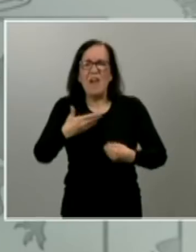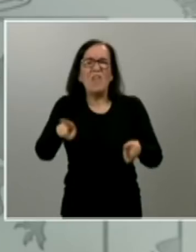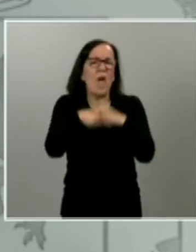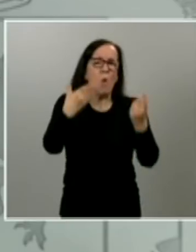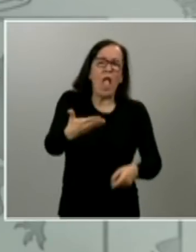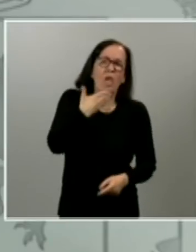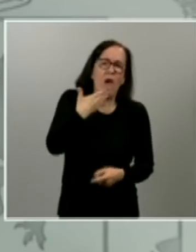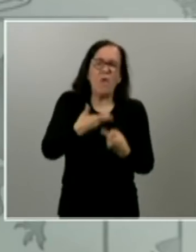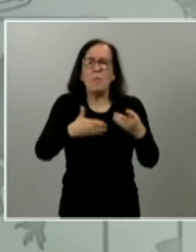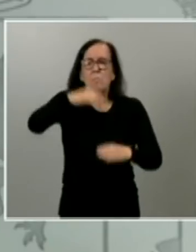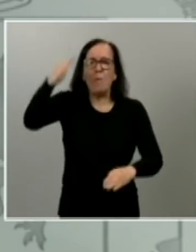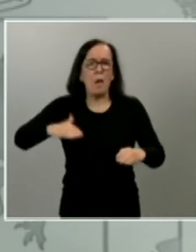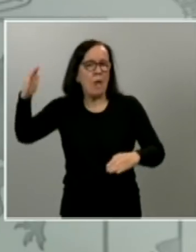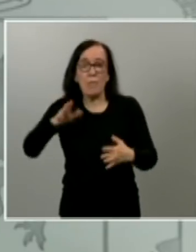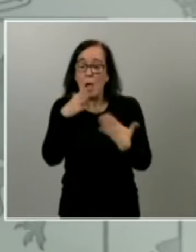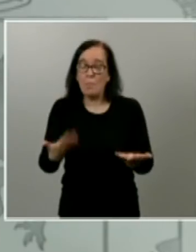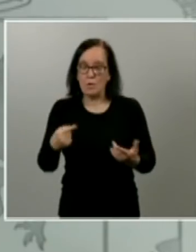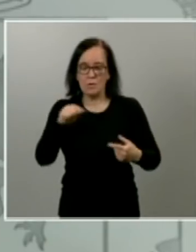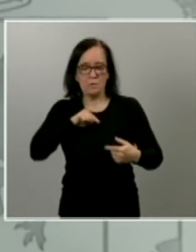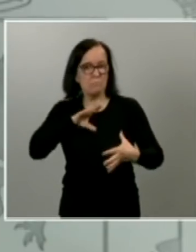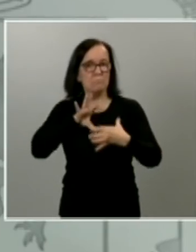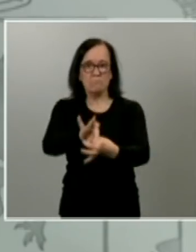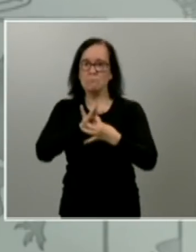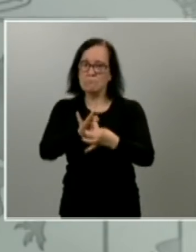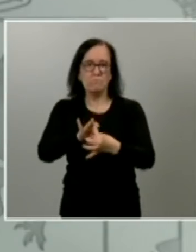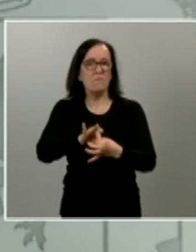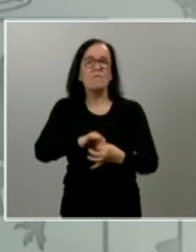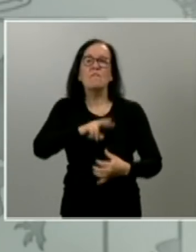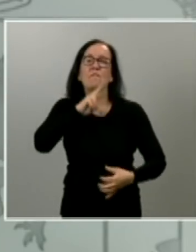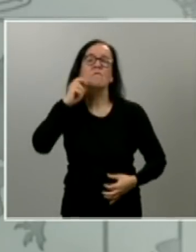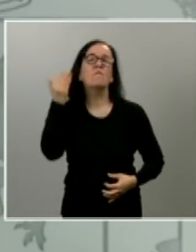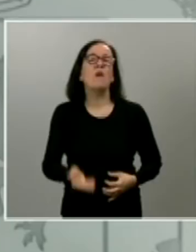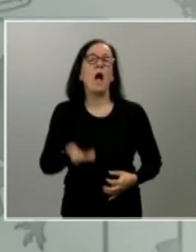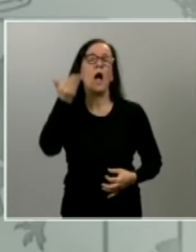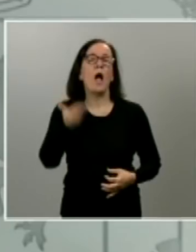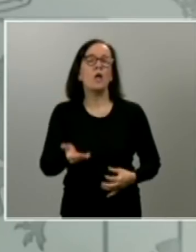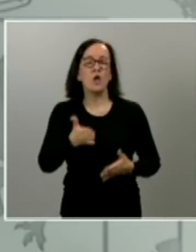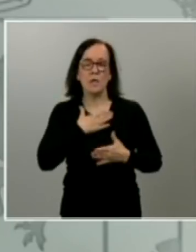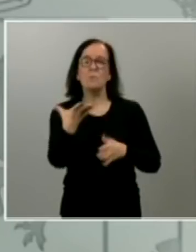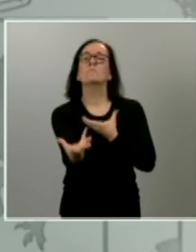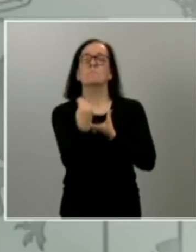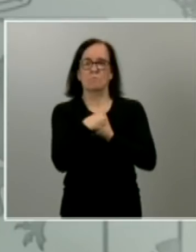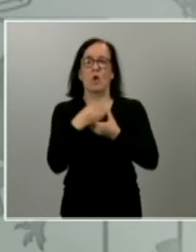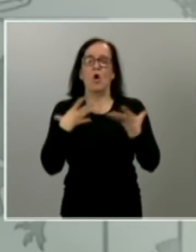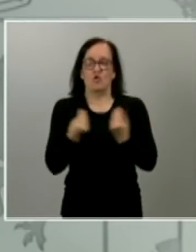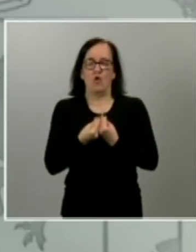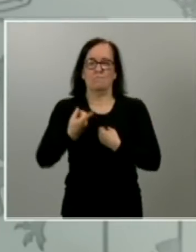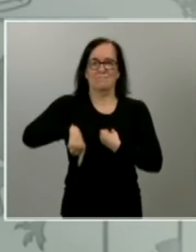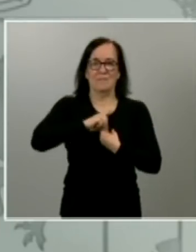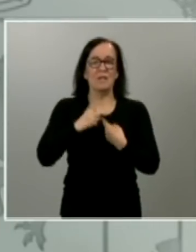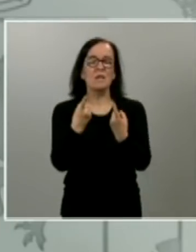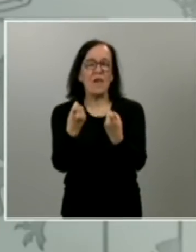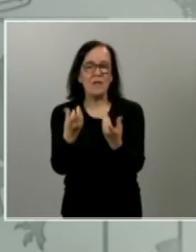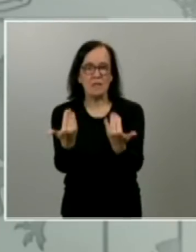porque las sentimos igualmente valiosas y os queremos con nosotros os necesitamos con